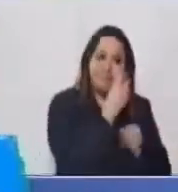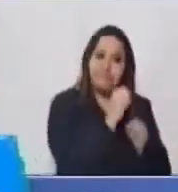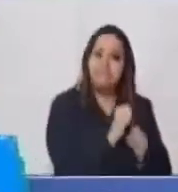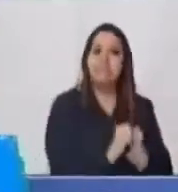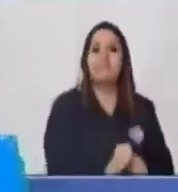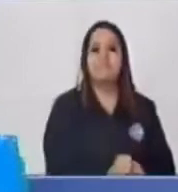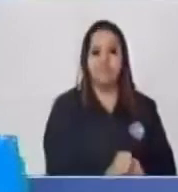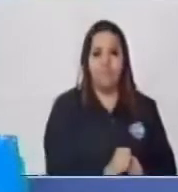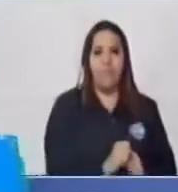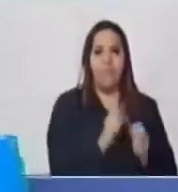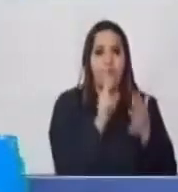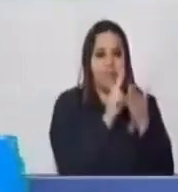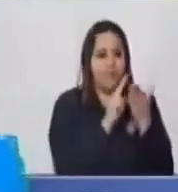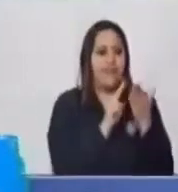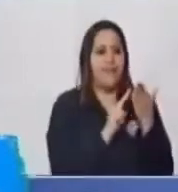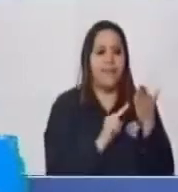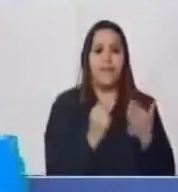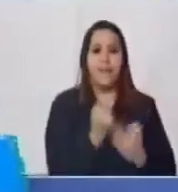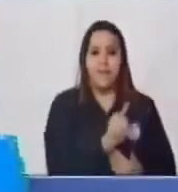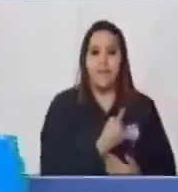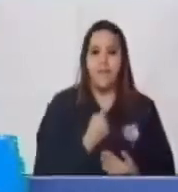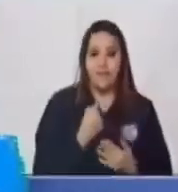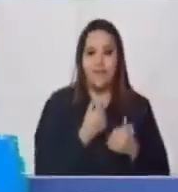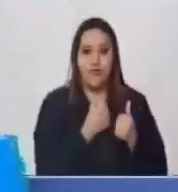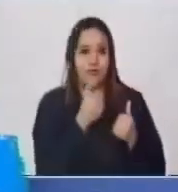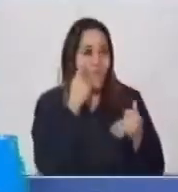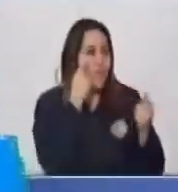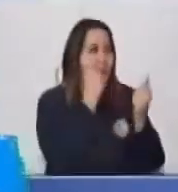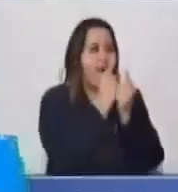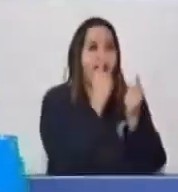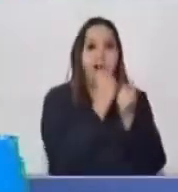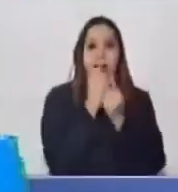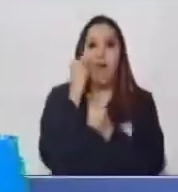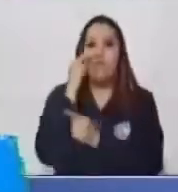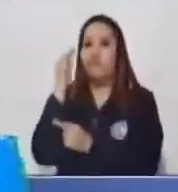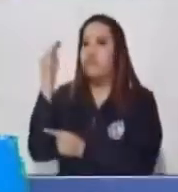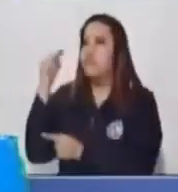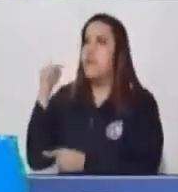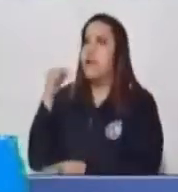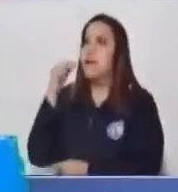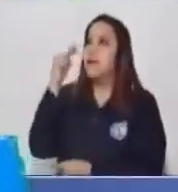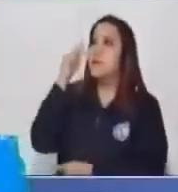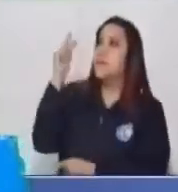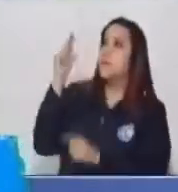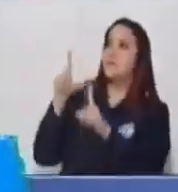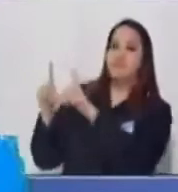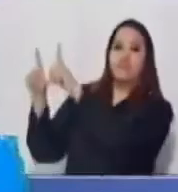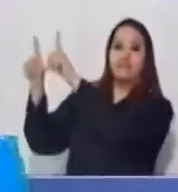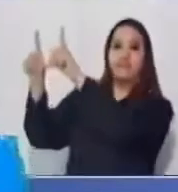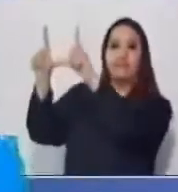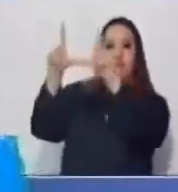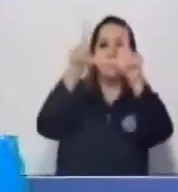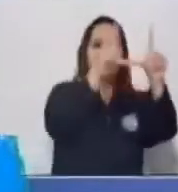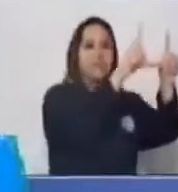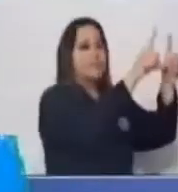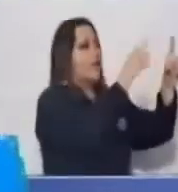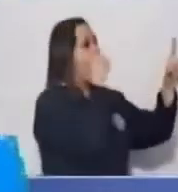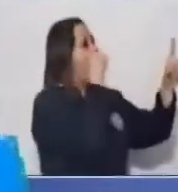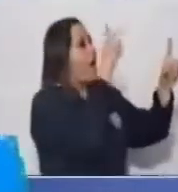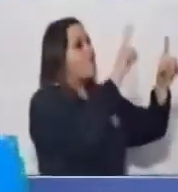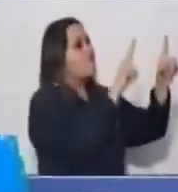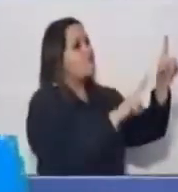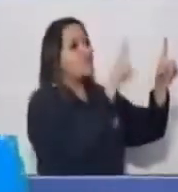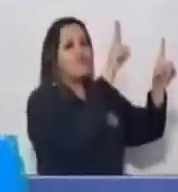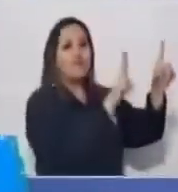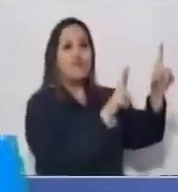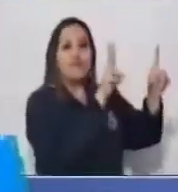podamos leerlo todo Todo lo que encontremos Cuando ustedes vayan por la calle Lean los rótulos Lean los anuncios